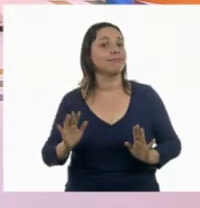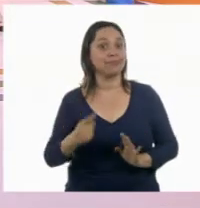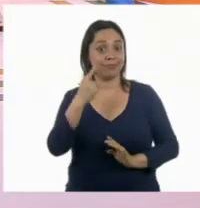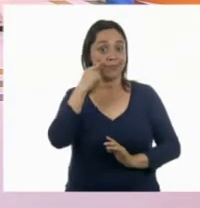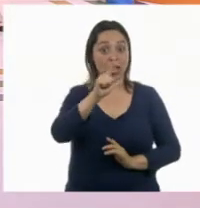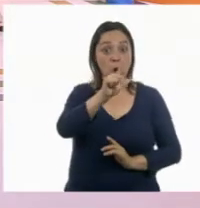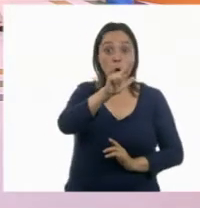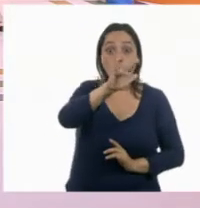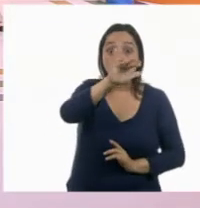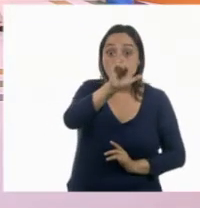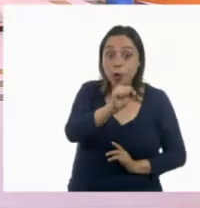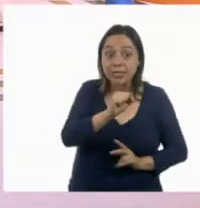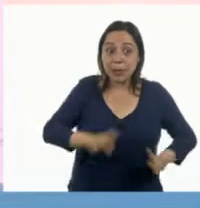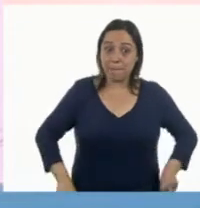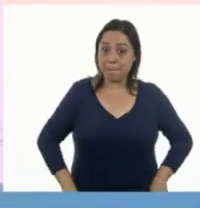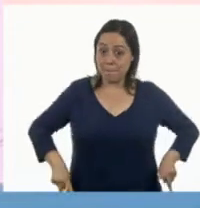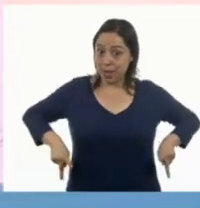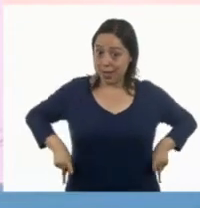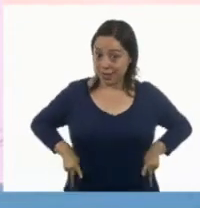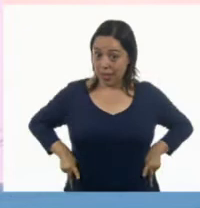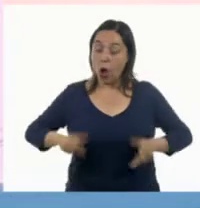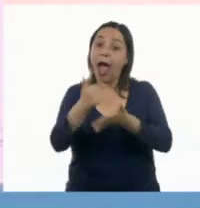Luis trae un pantalón azul.